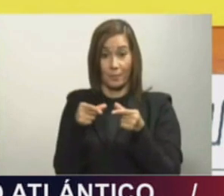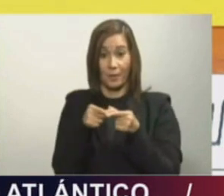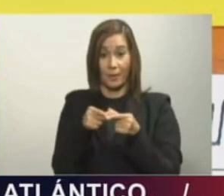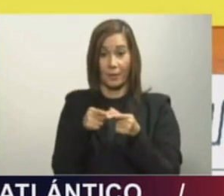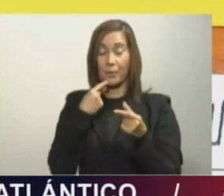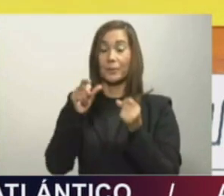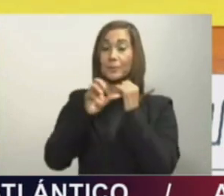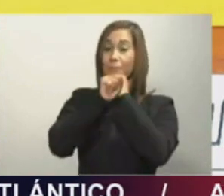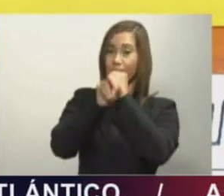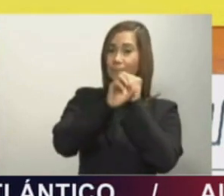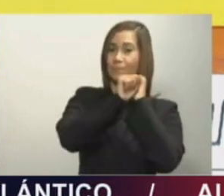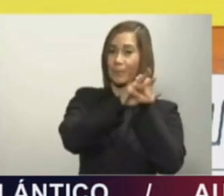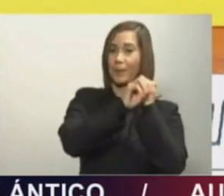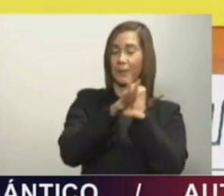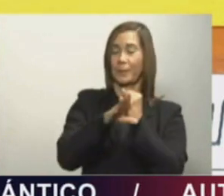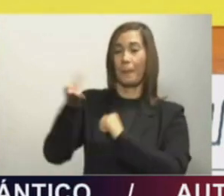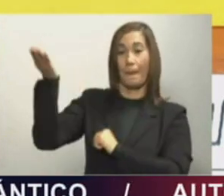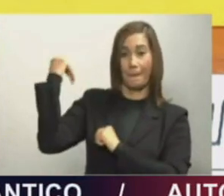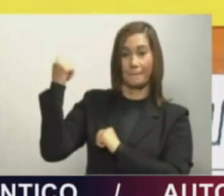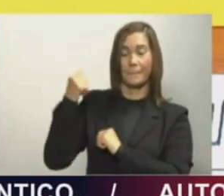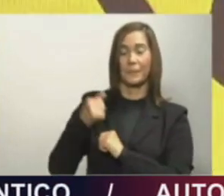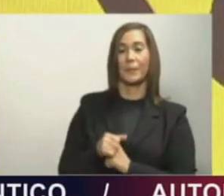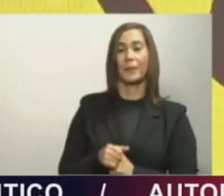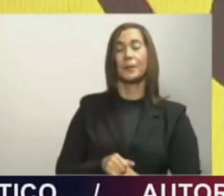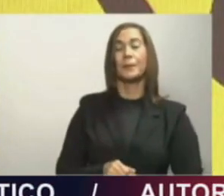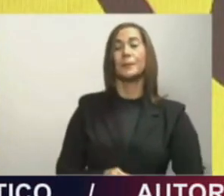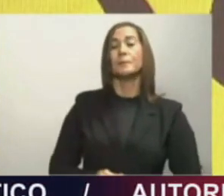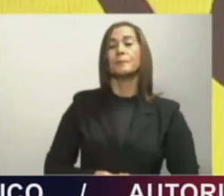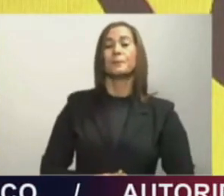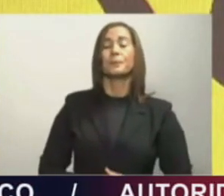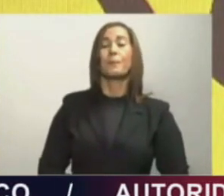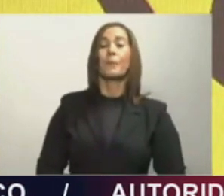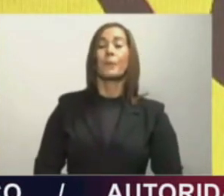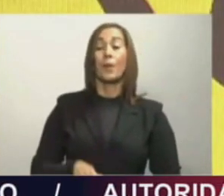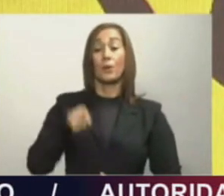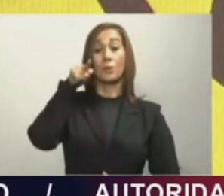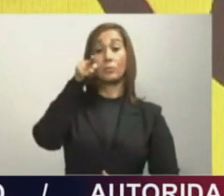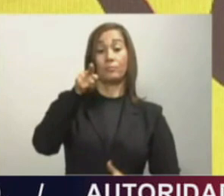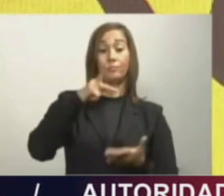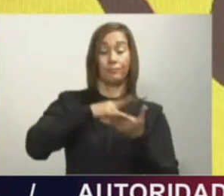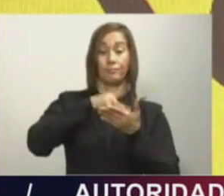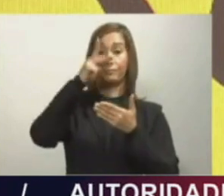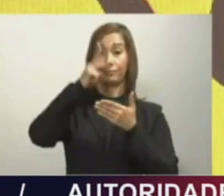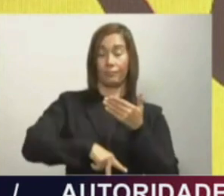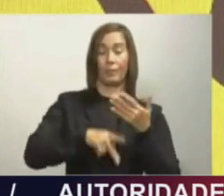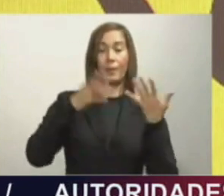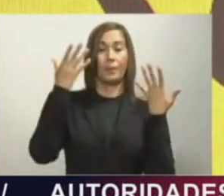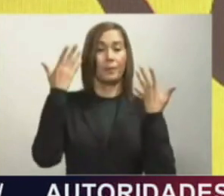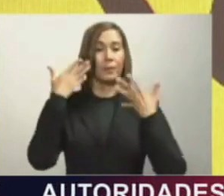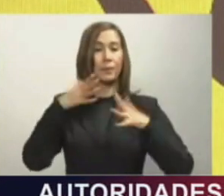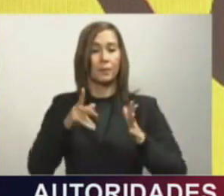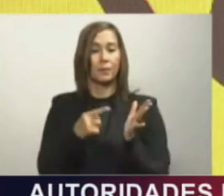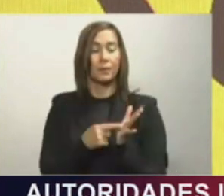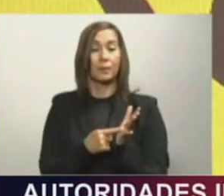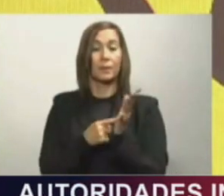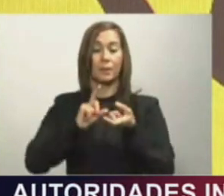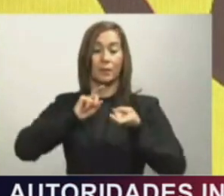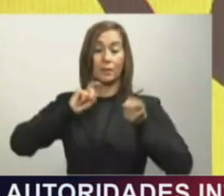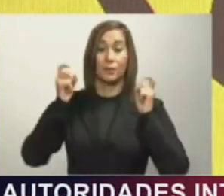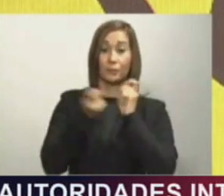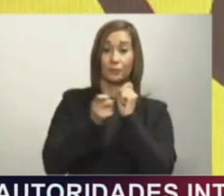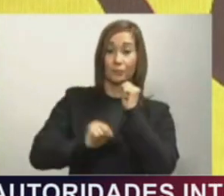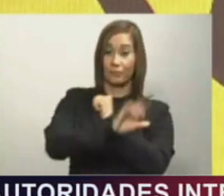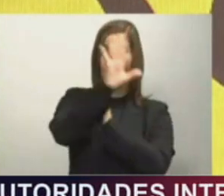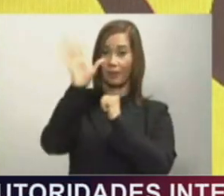electoral y a principios de este año. Con este programa, estamos garantizando la transparencia en el